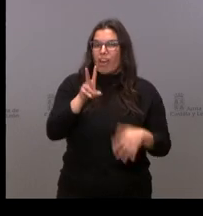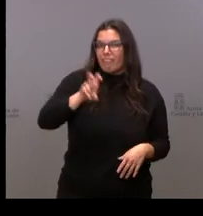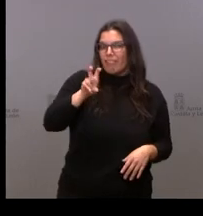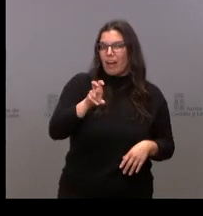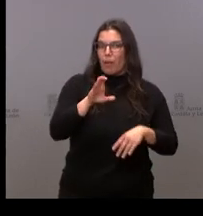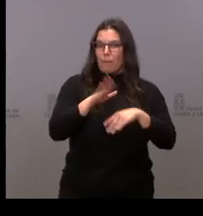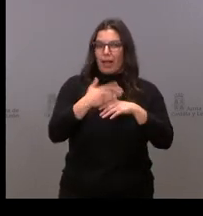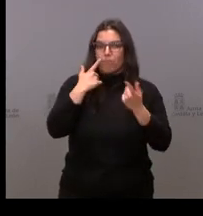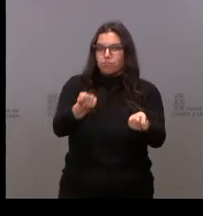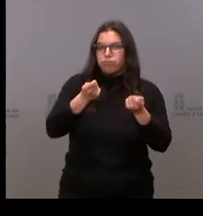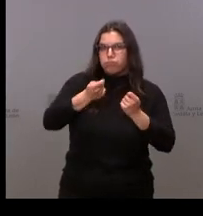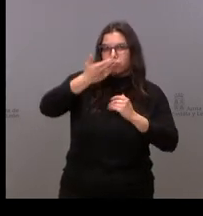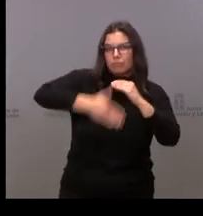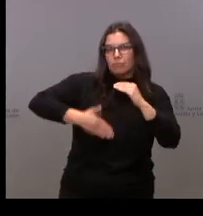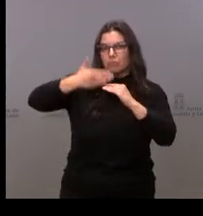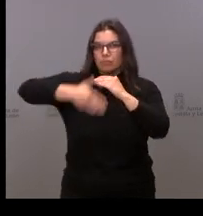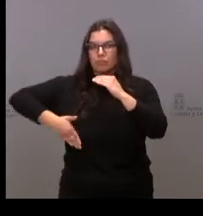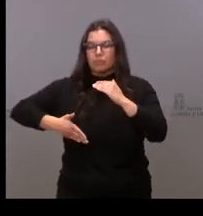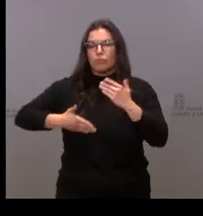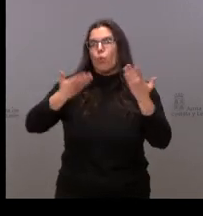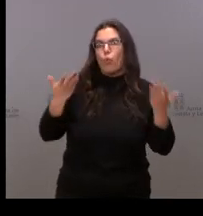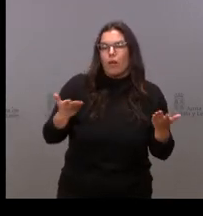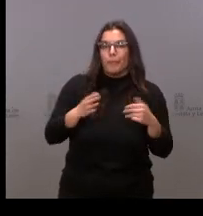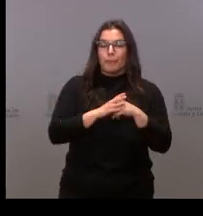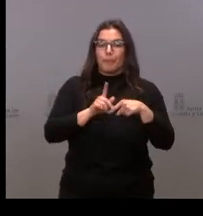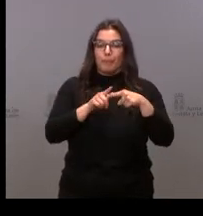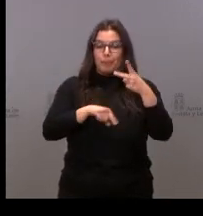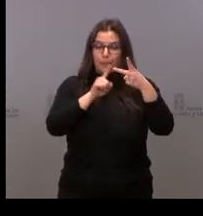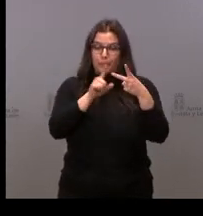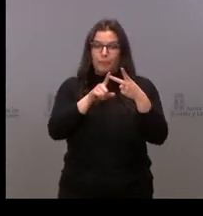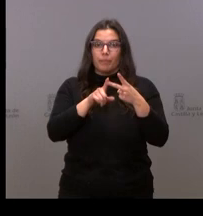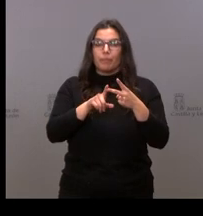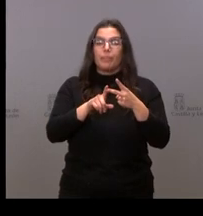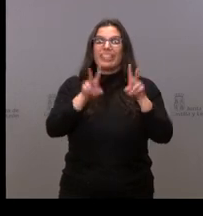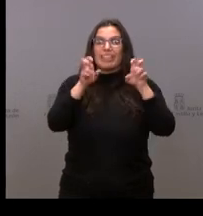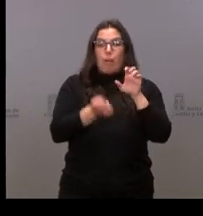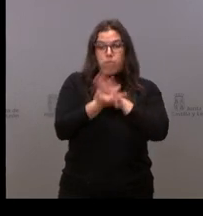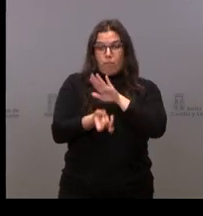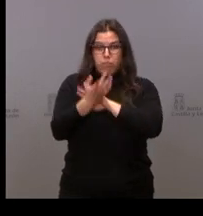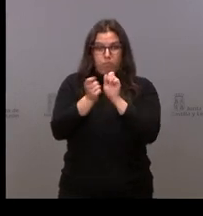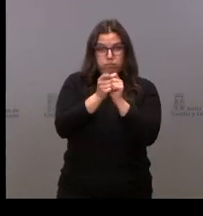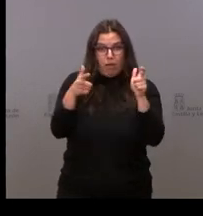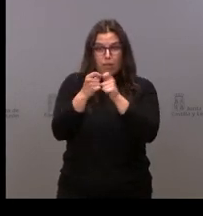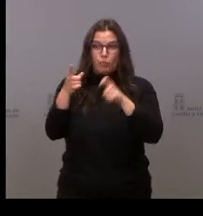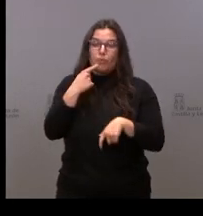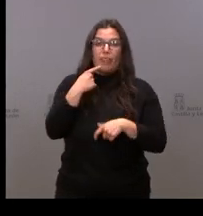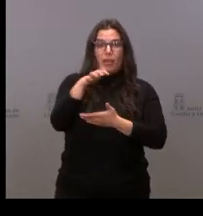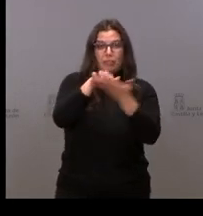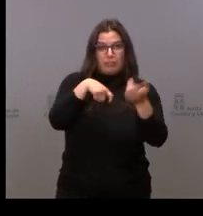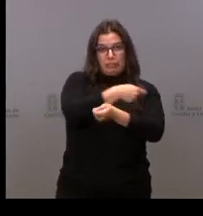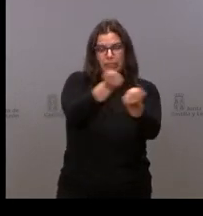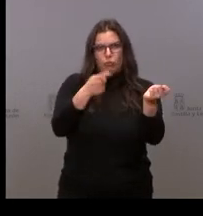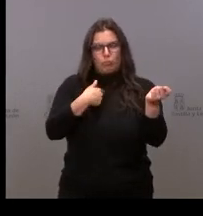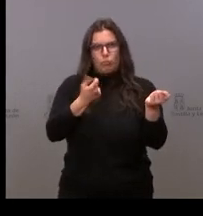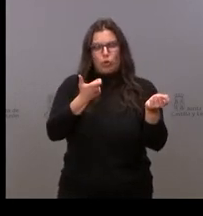para parar esta nueva ola. Luego, sobre los brotes. Ha dicho que va a mandar una nota de prensa, pero la verdad es que yo me quedo ahí un